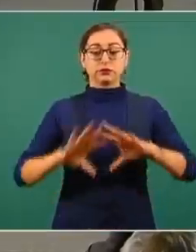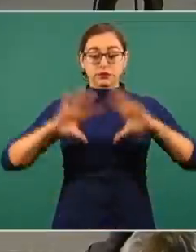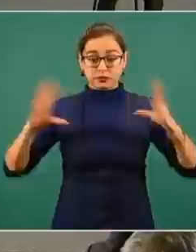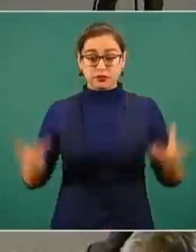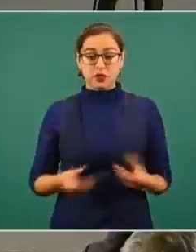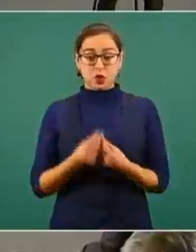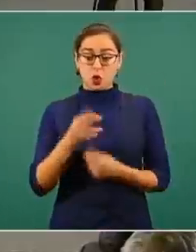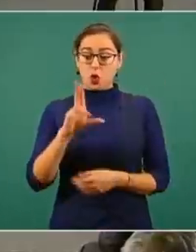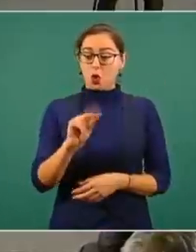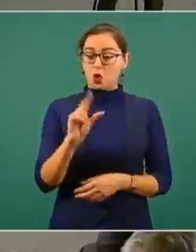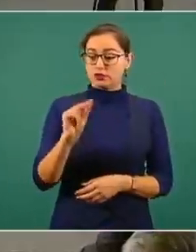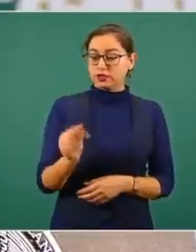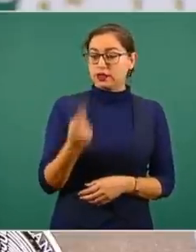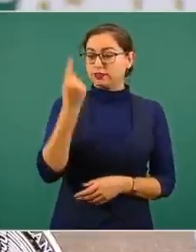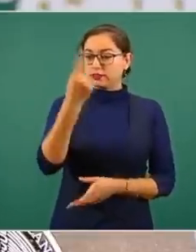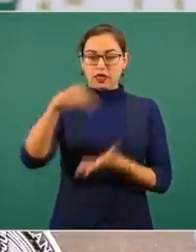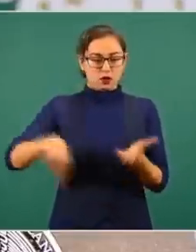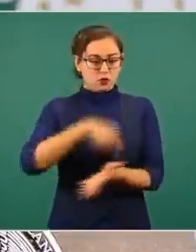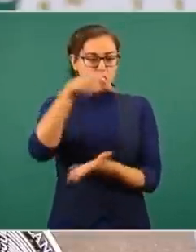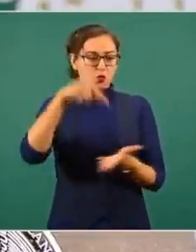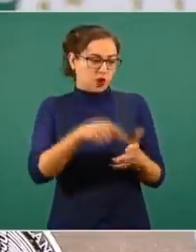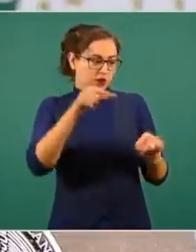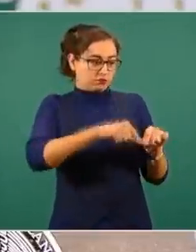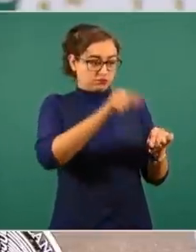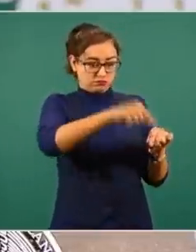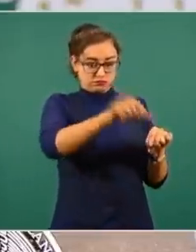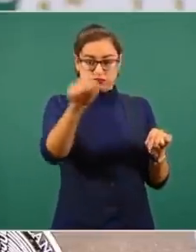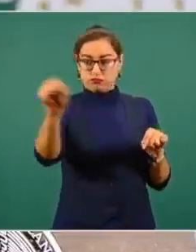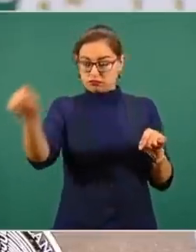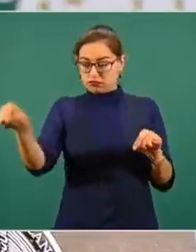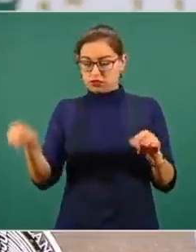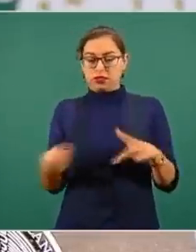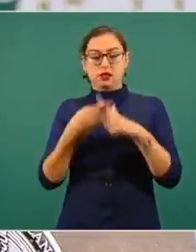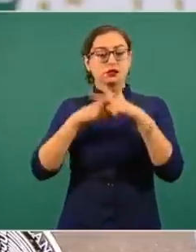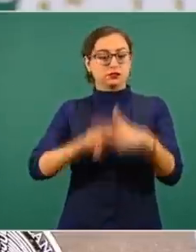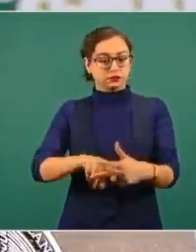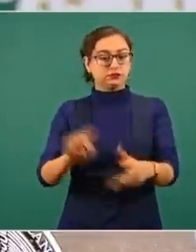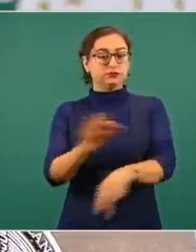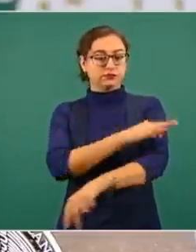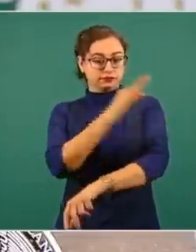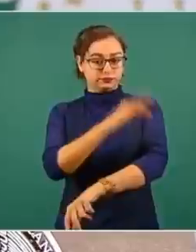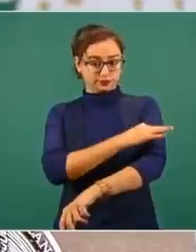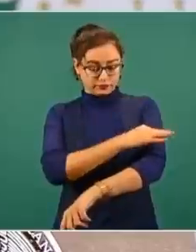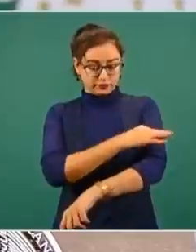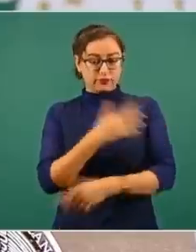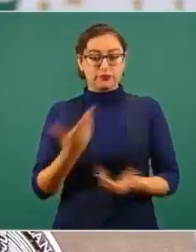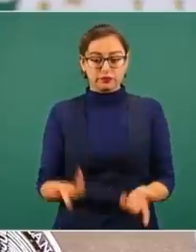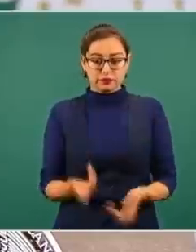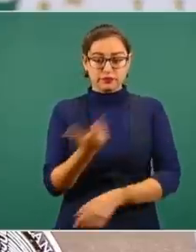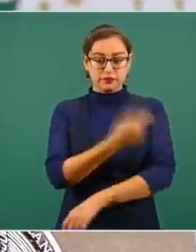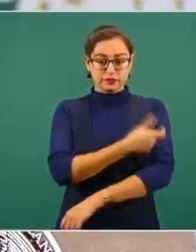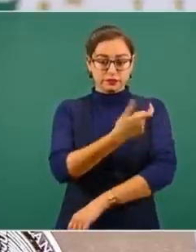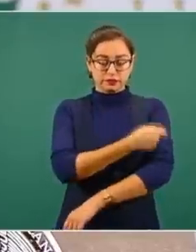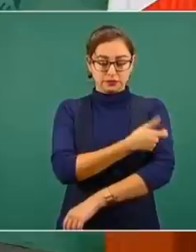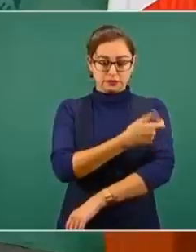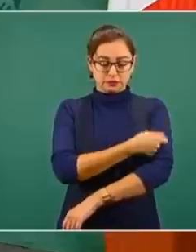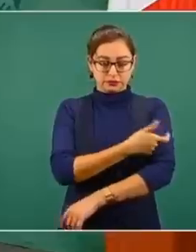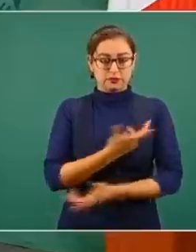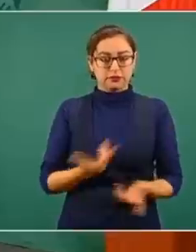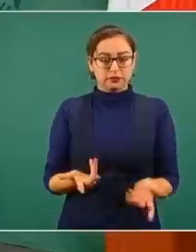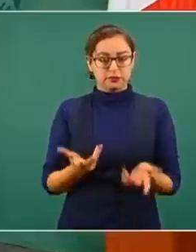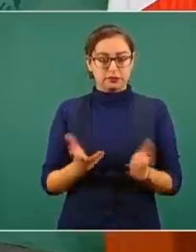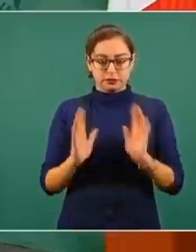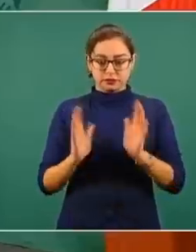puntos donde se llevará la vacuna y se entregará para su